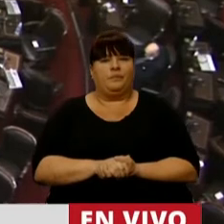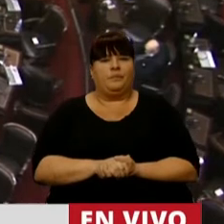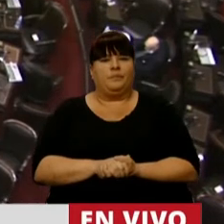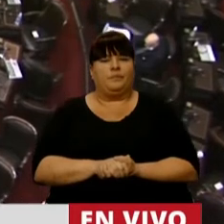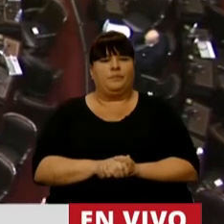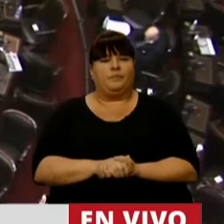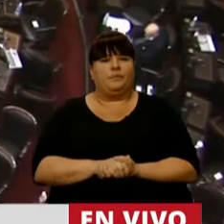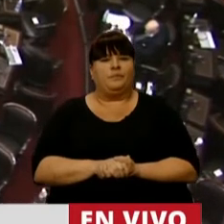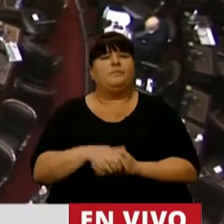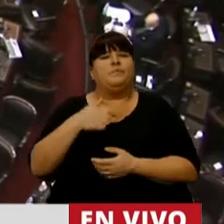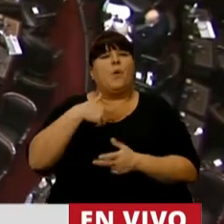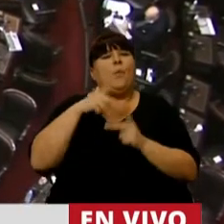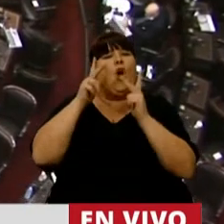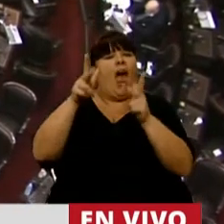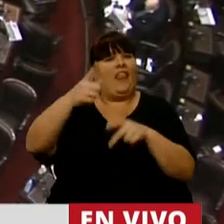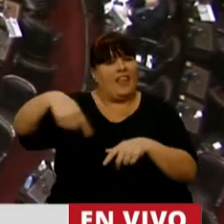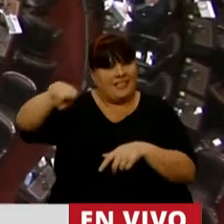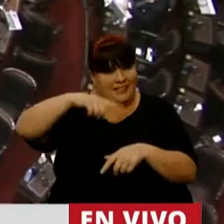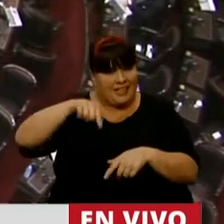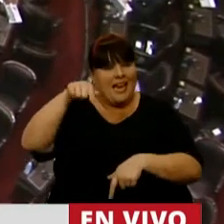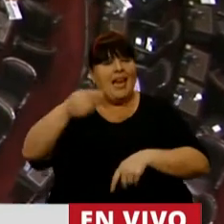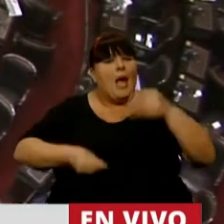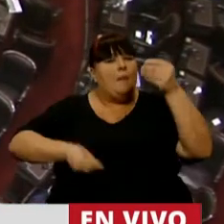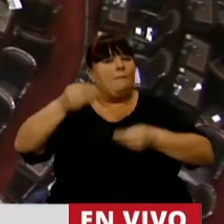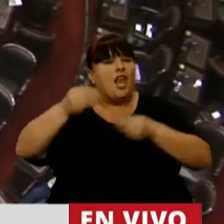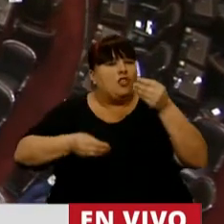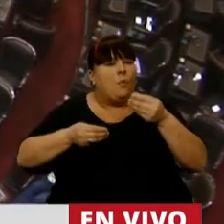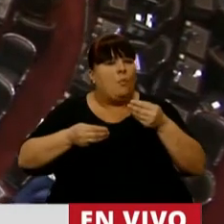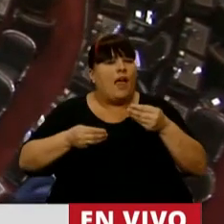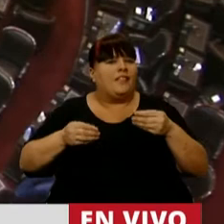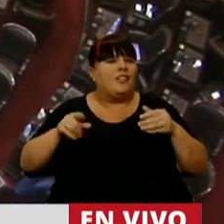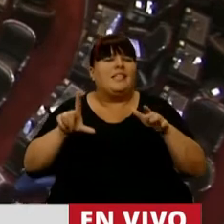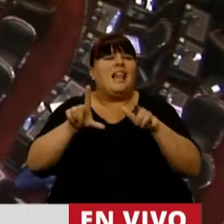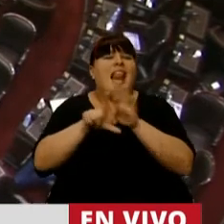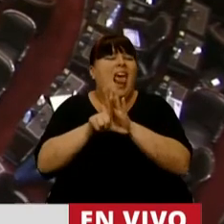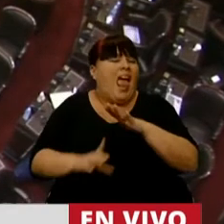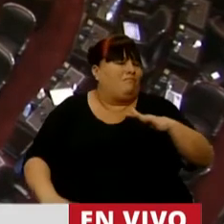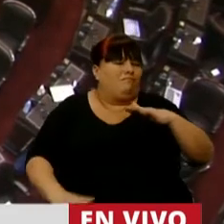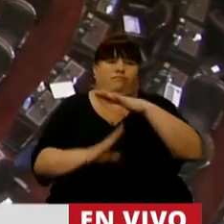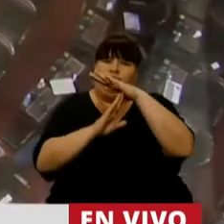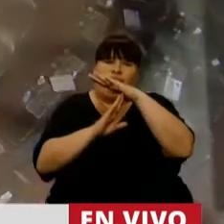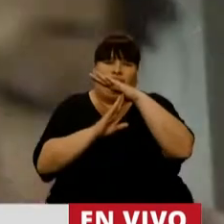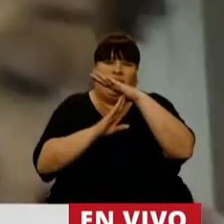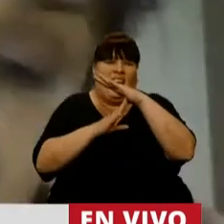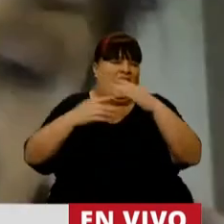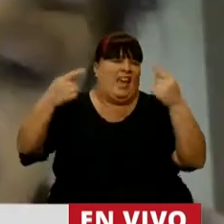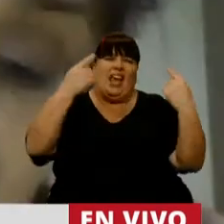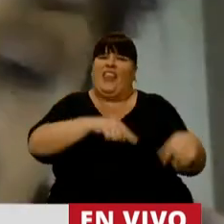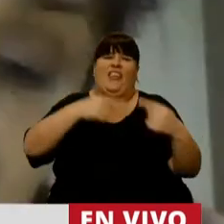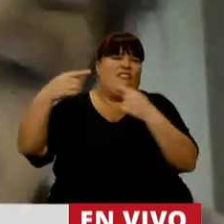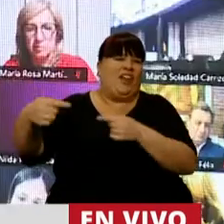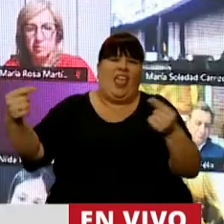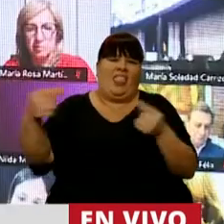les vamos a decir que este presupuesto, esta ley de leyes, es todo lo contrario.